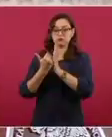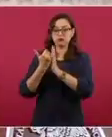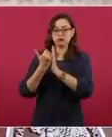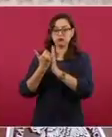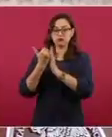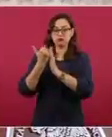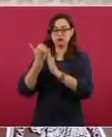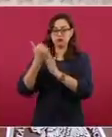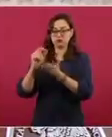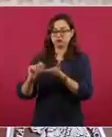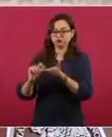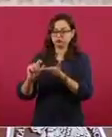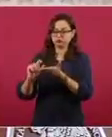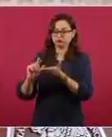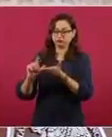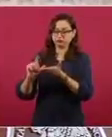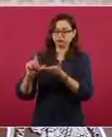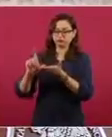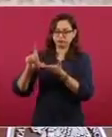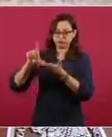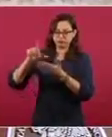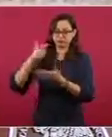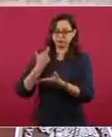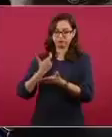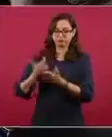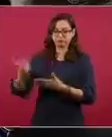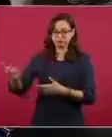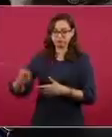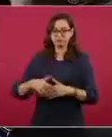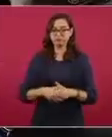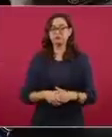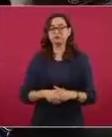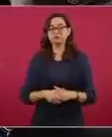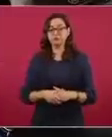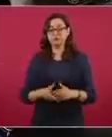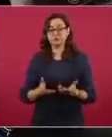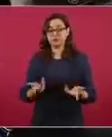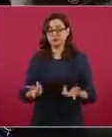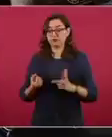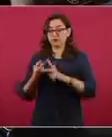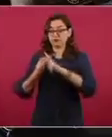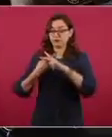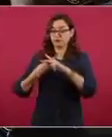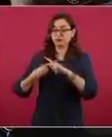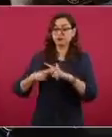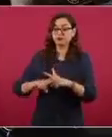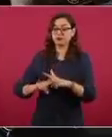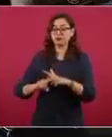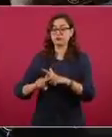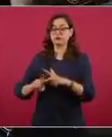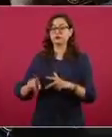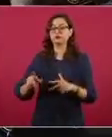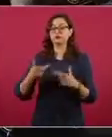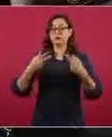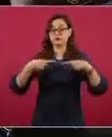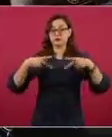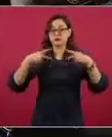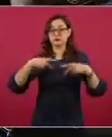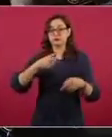Hice el compromiso de que sí va a a entregar el apoyo a partir de los 65 años,